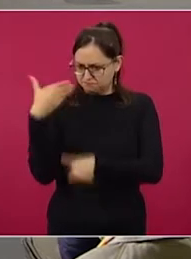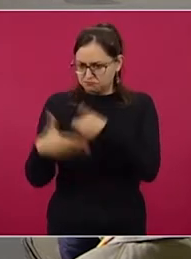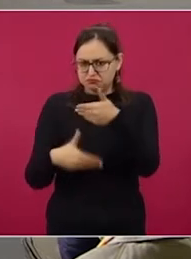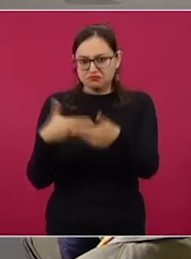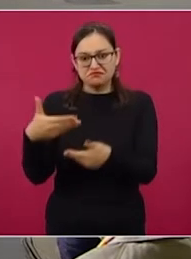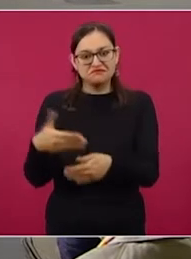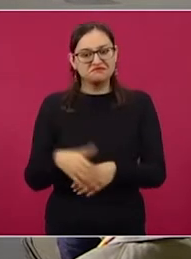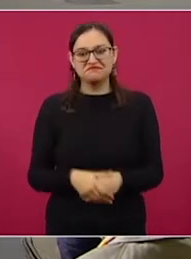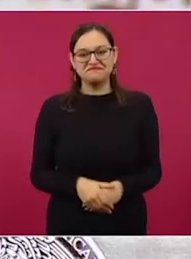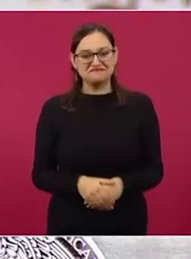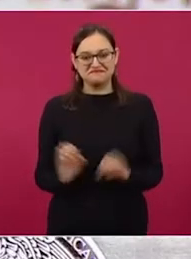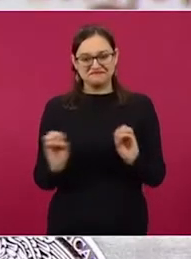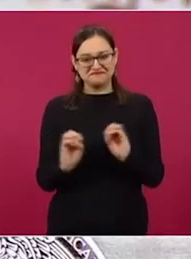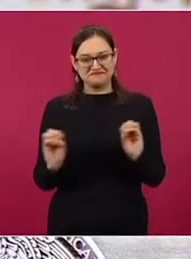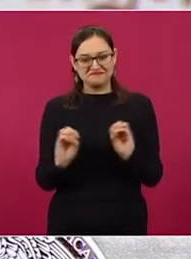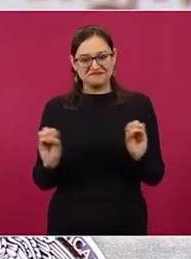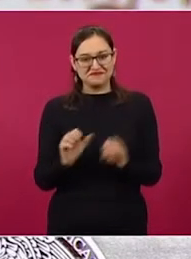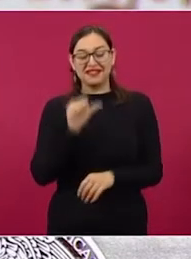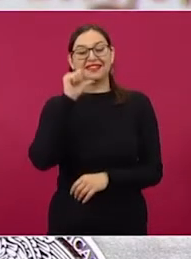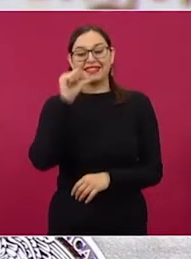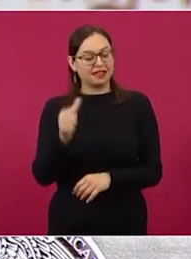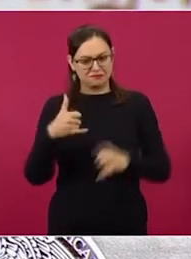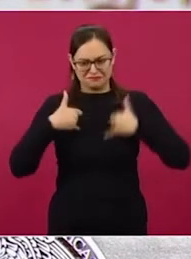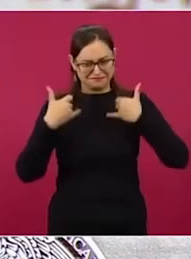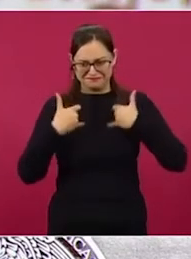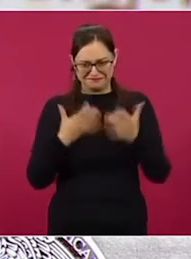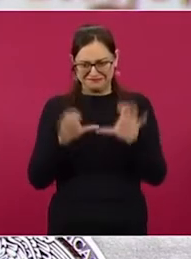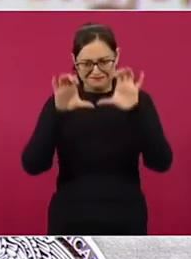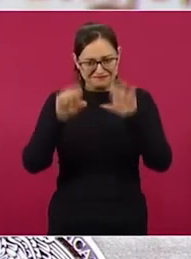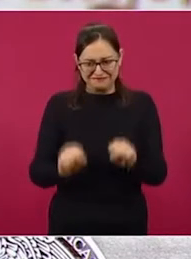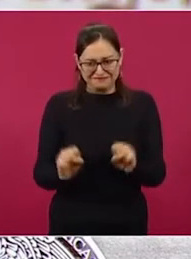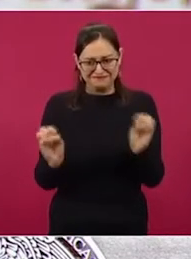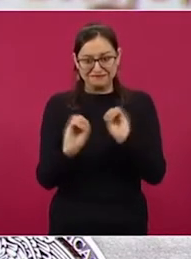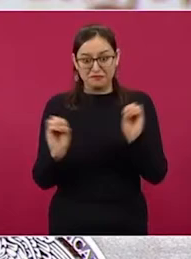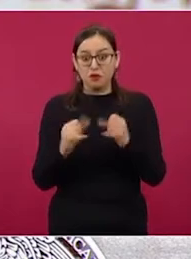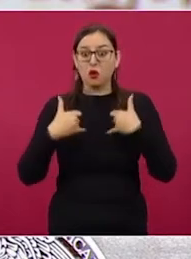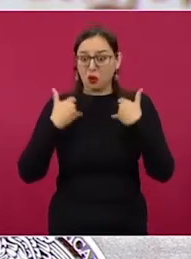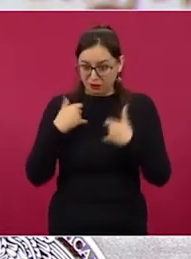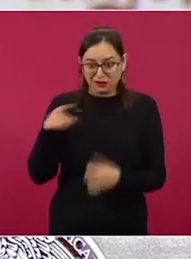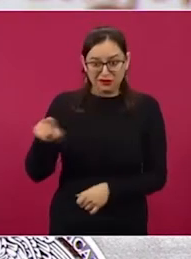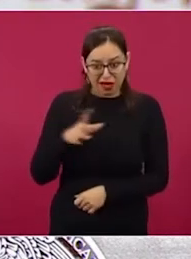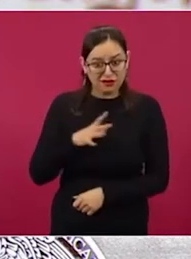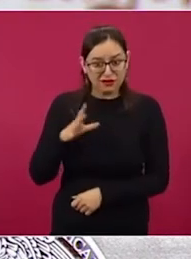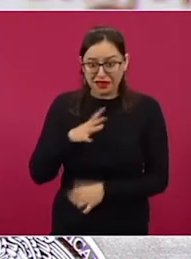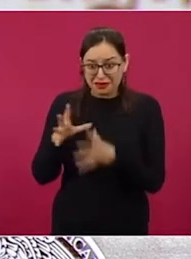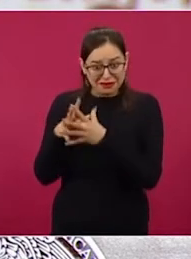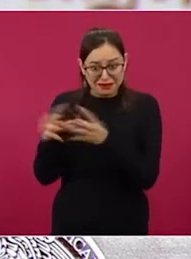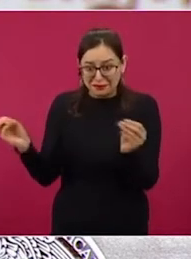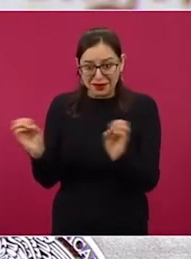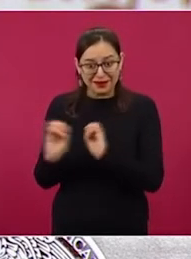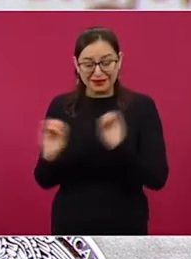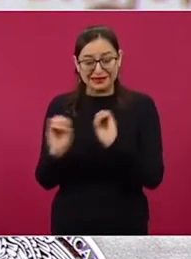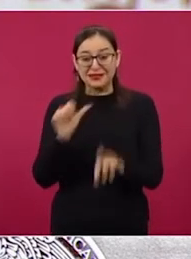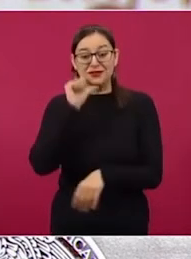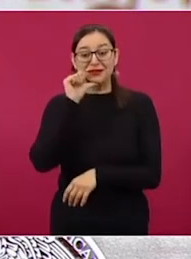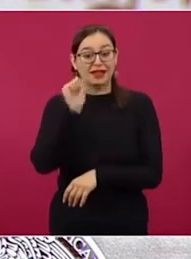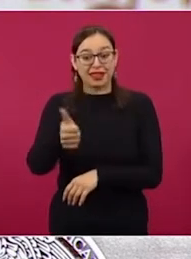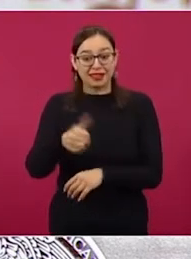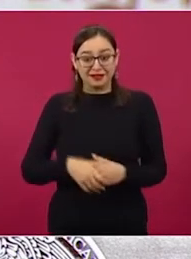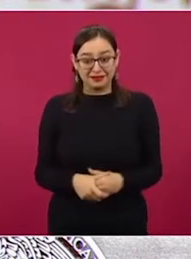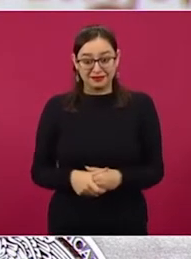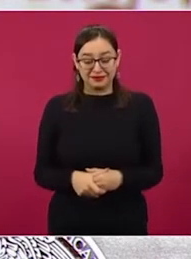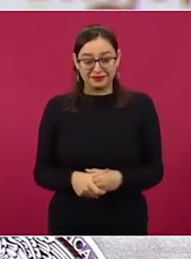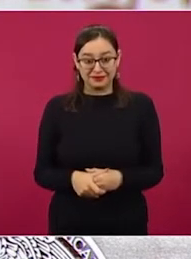informó que no ocurrió ni la detención ni la desaparición de los muchachos por los elementos de la Guardia